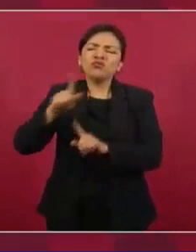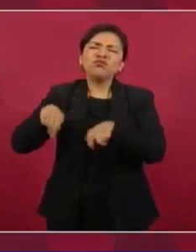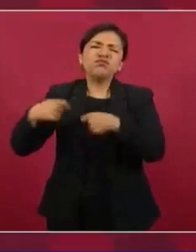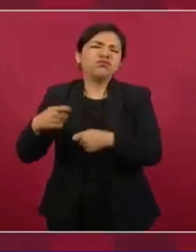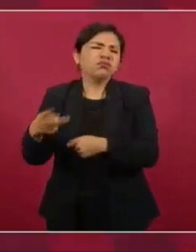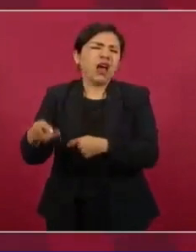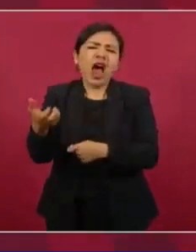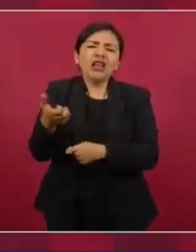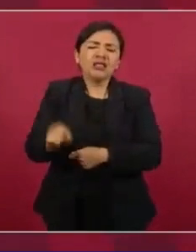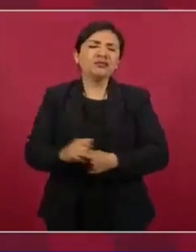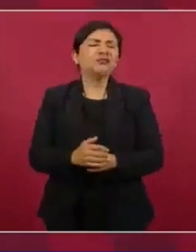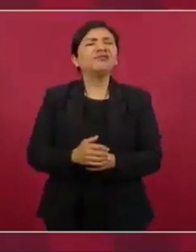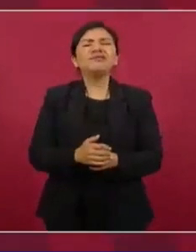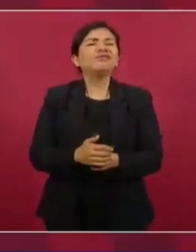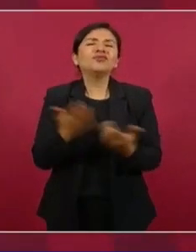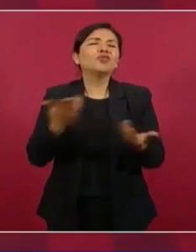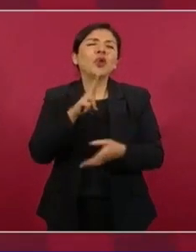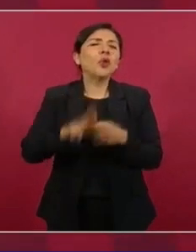Entonces, es que así sucede